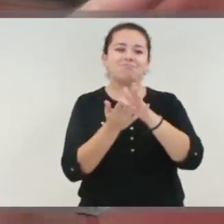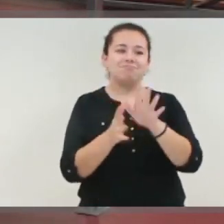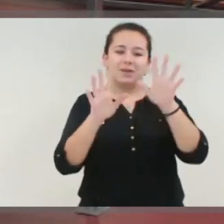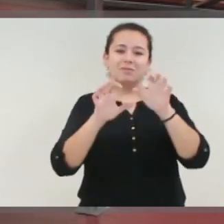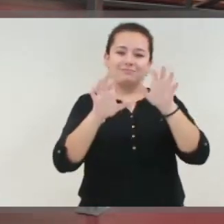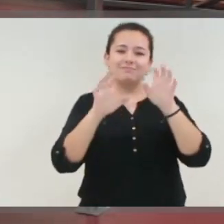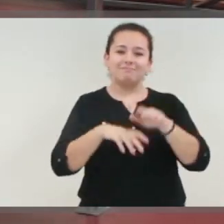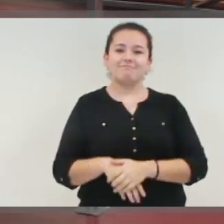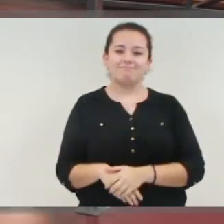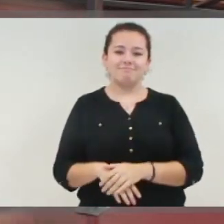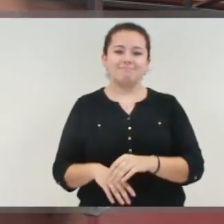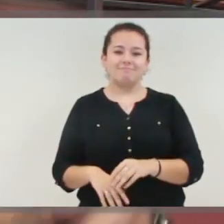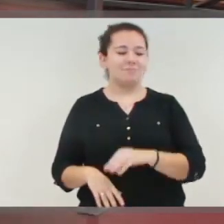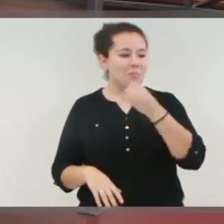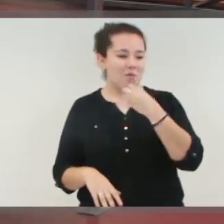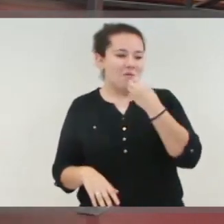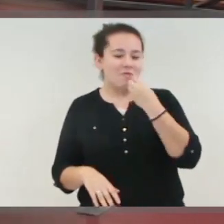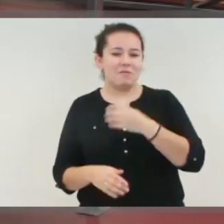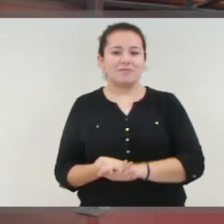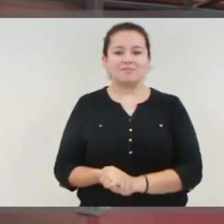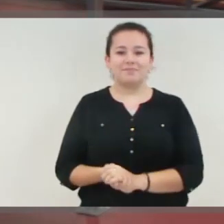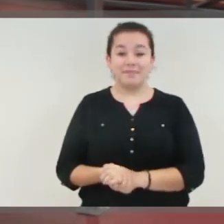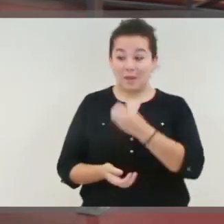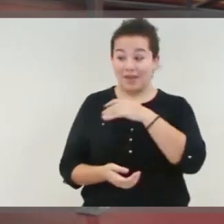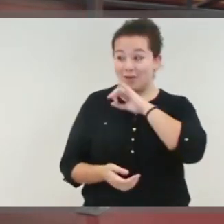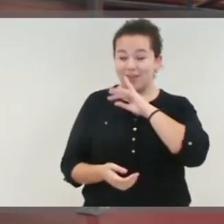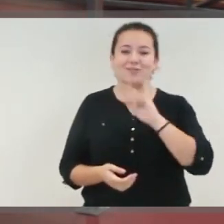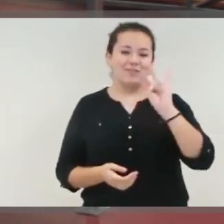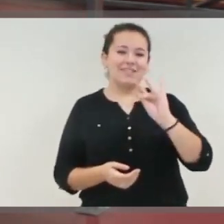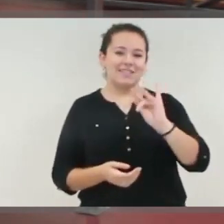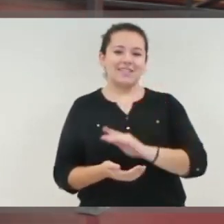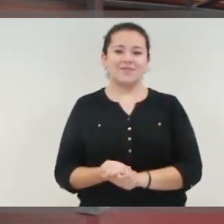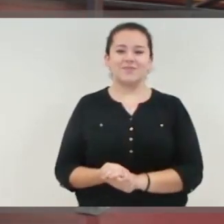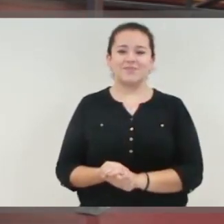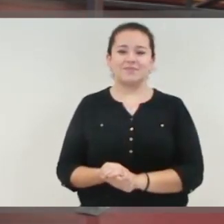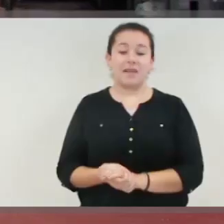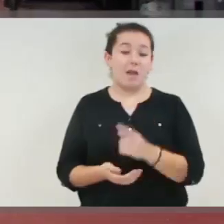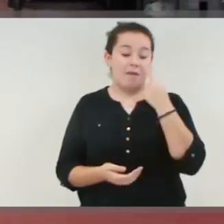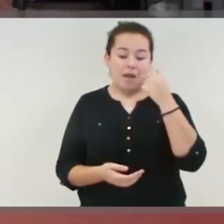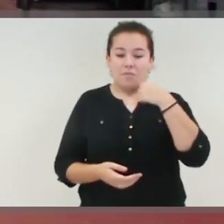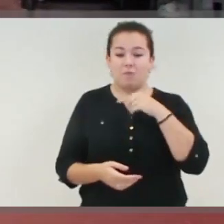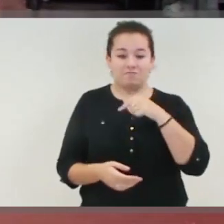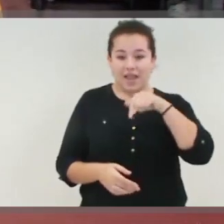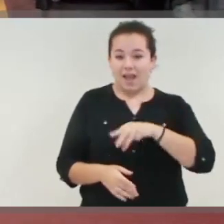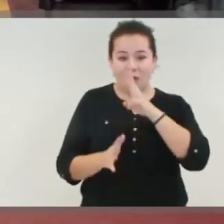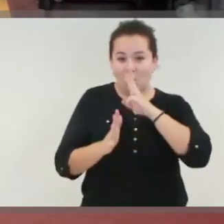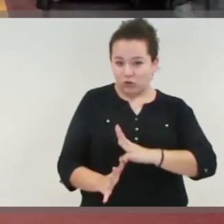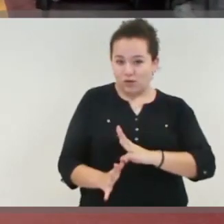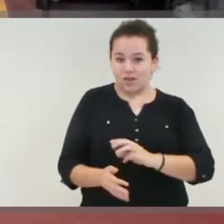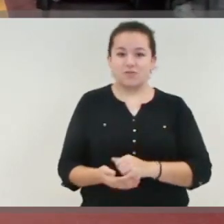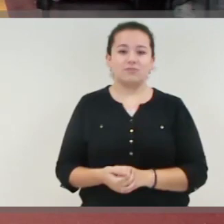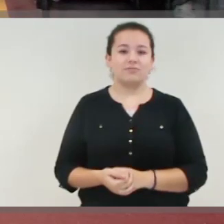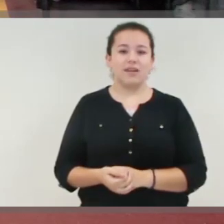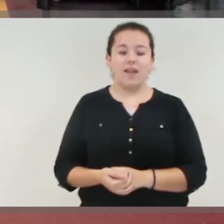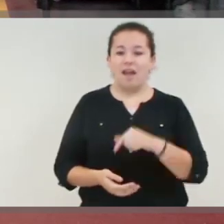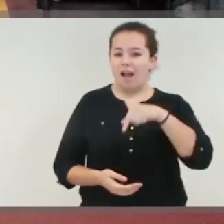primieto, mucho primieto, primieto, sí que primieto, pero bien, bien, bien. ¿Bien? ¿Contento? Sí, sí, sí. Pues mira, llevo 8 años